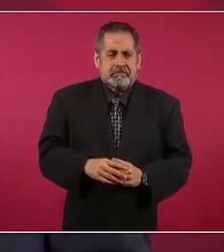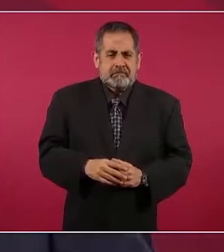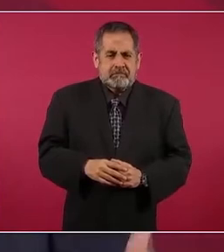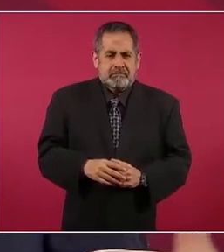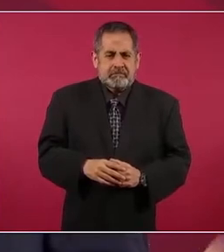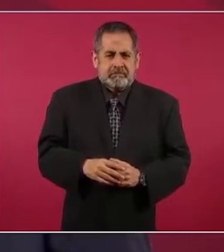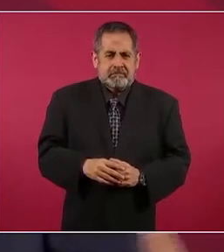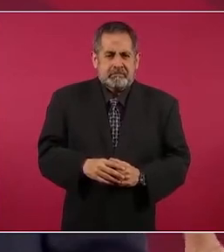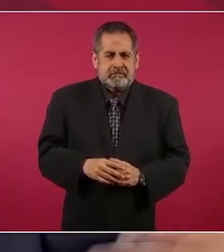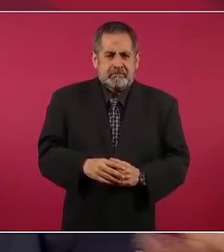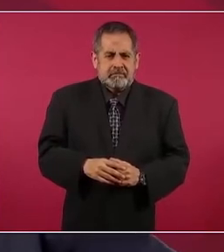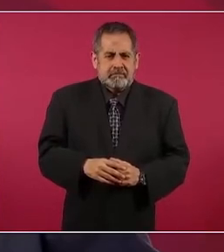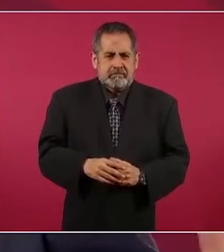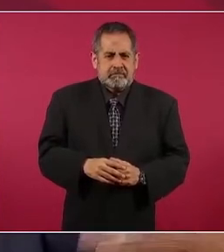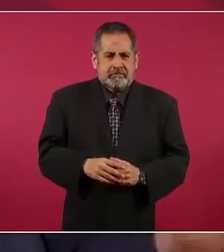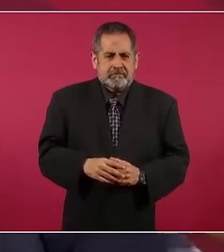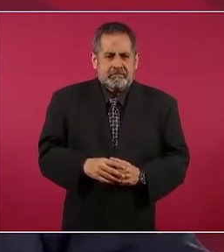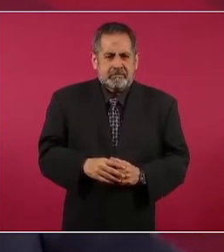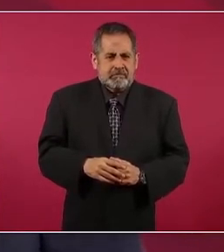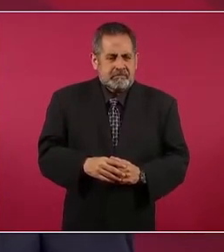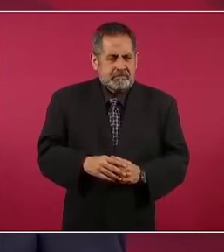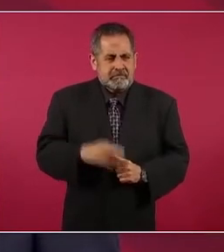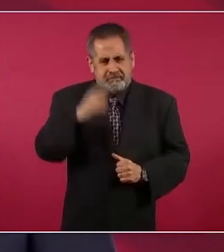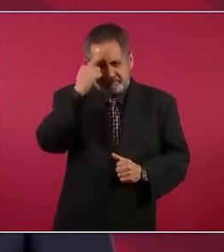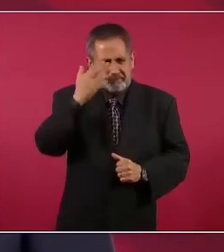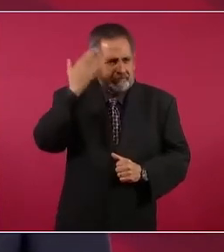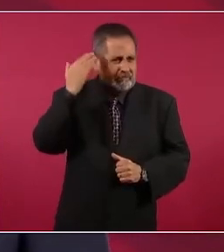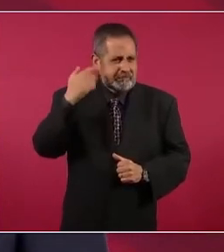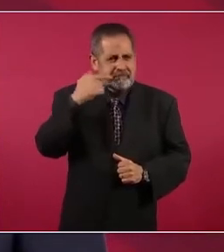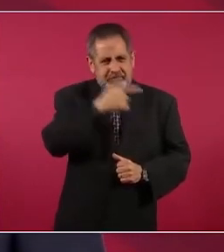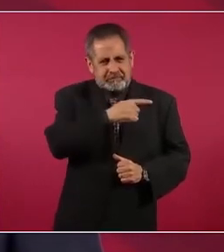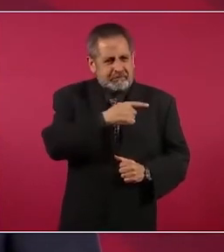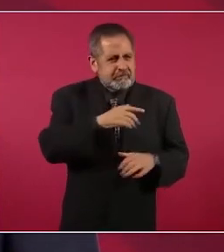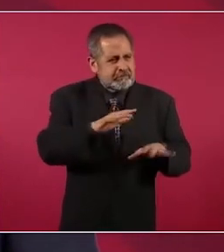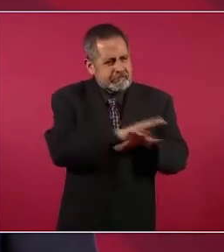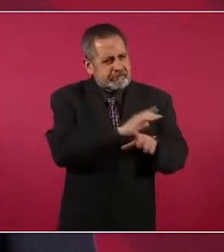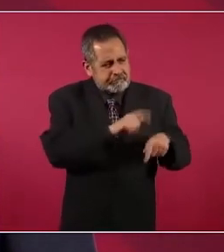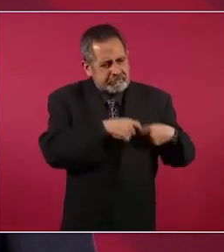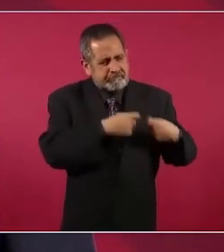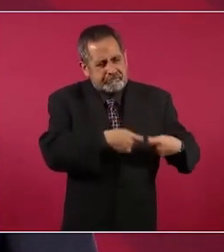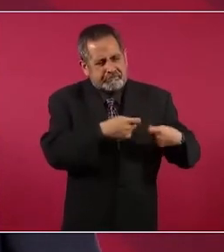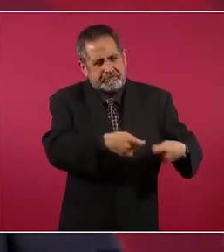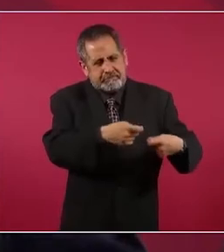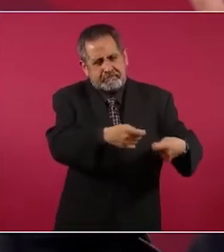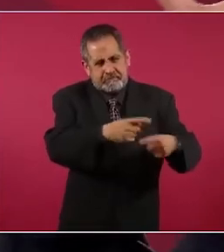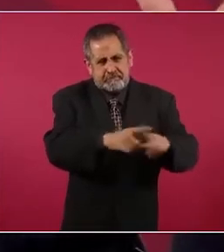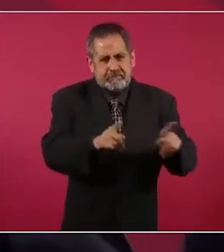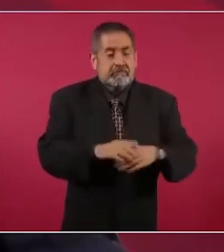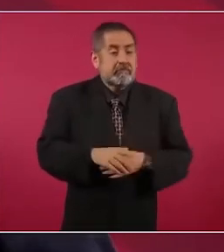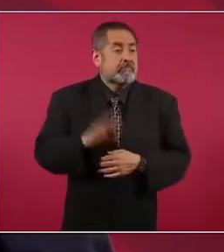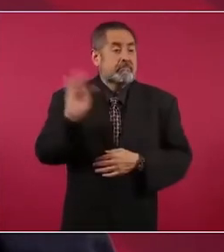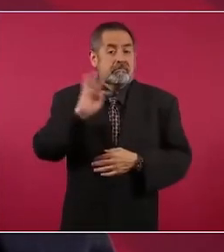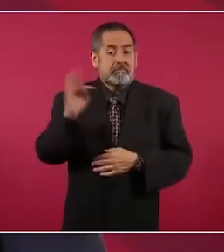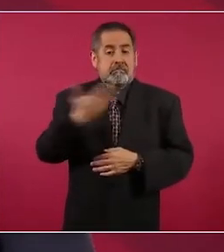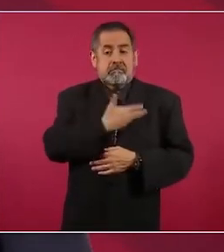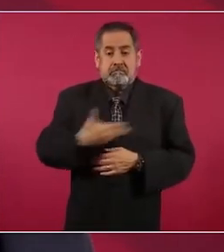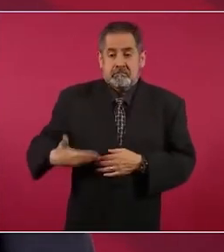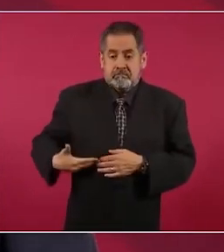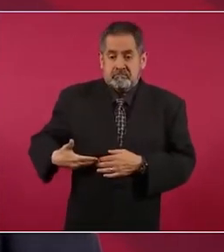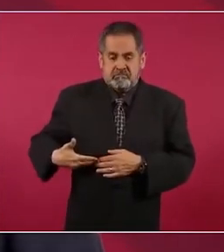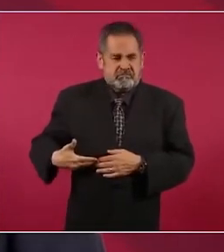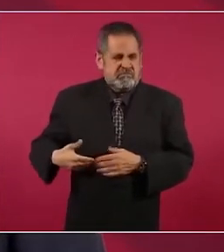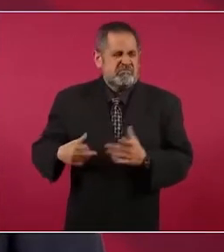en cambios en la sucesión. Si decide hacer daño,